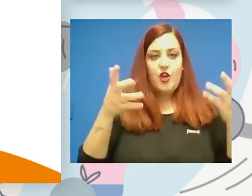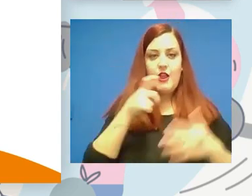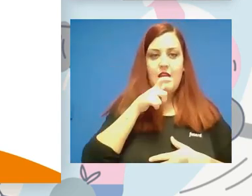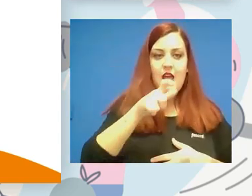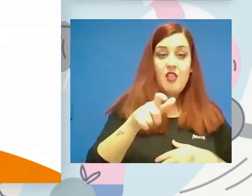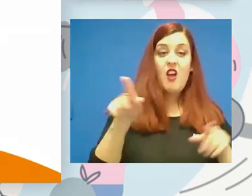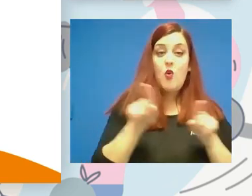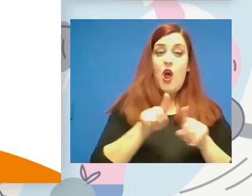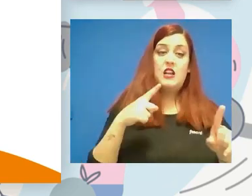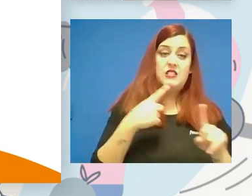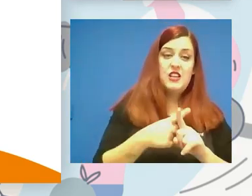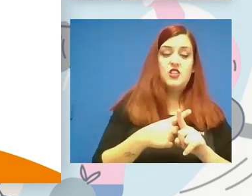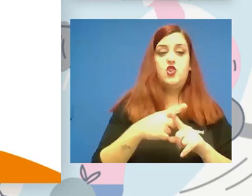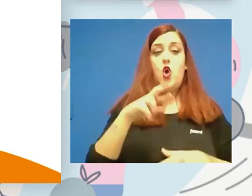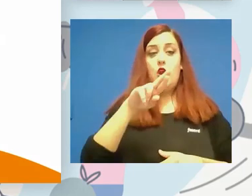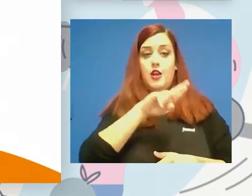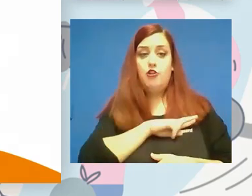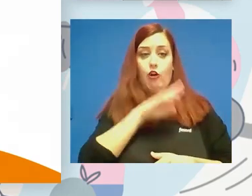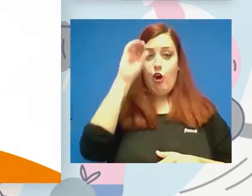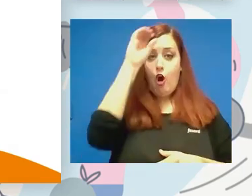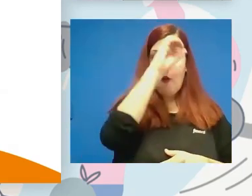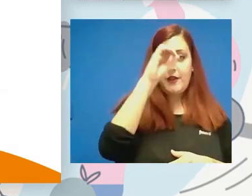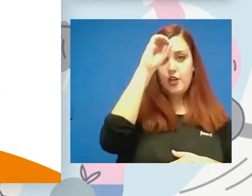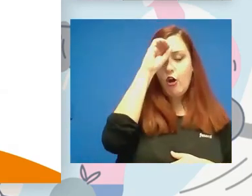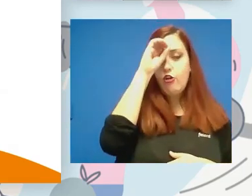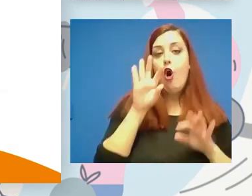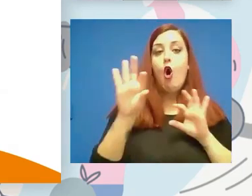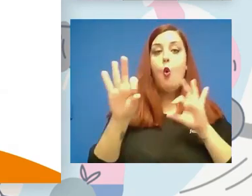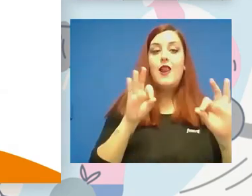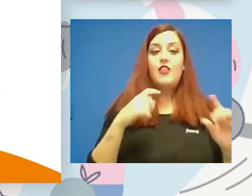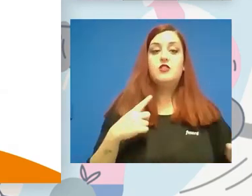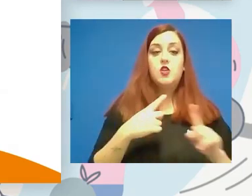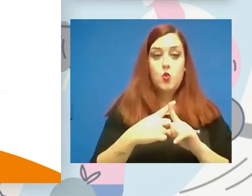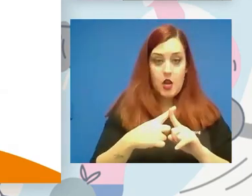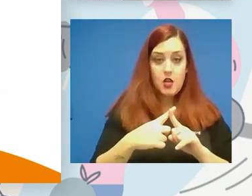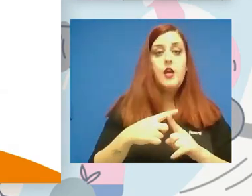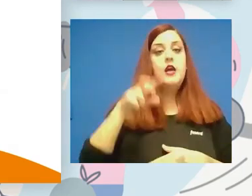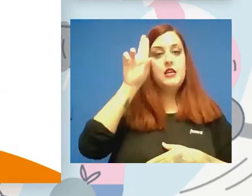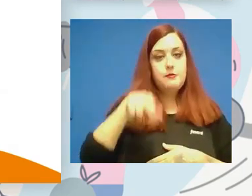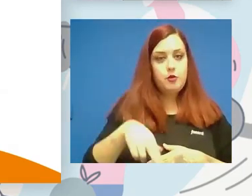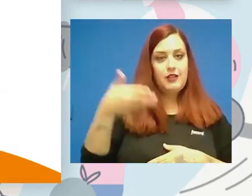la raza, la religión, la opinión o la orientación sexual. Nos parece importante también que la discapacidad sea